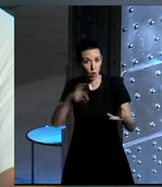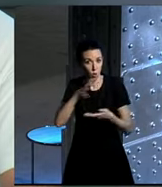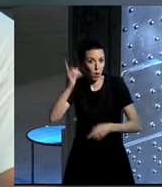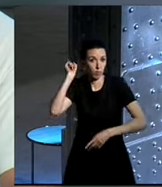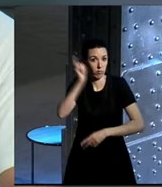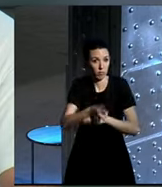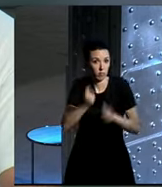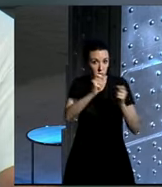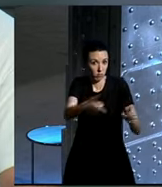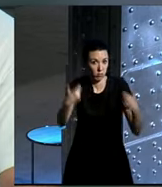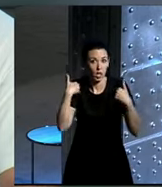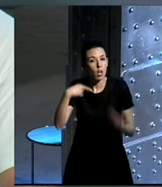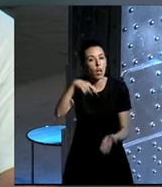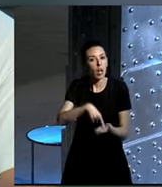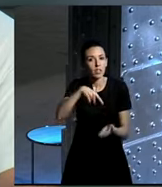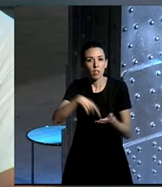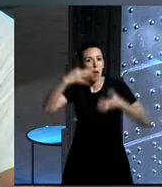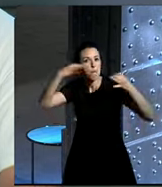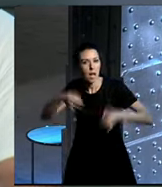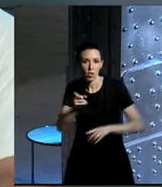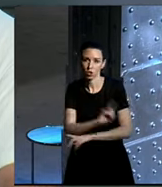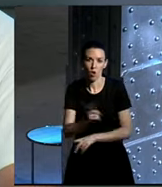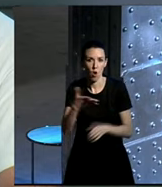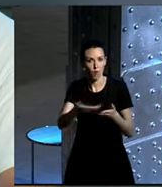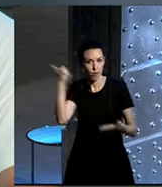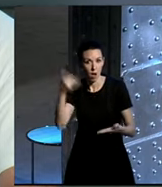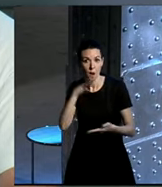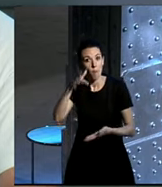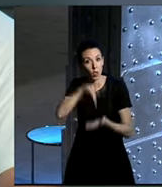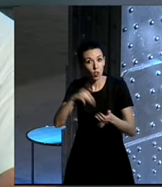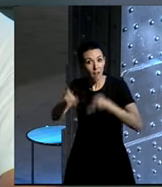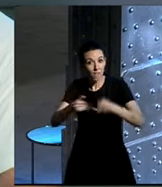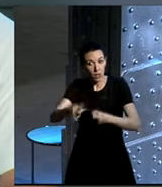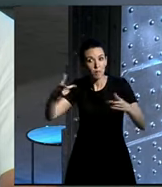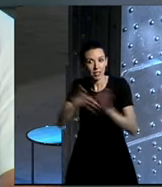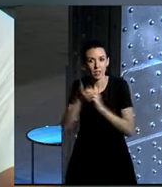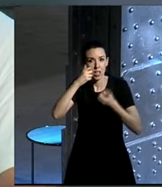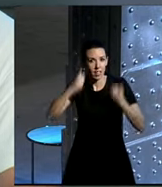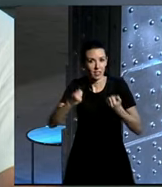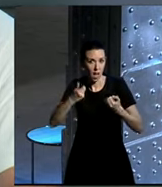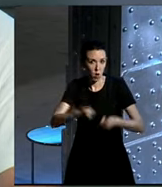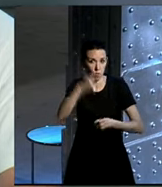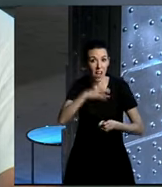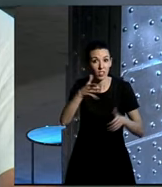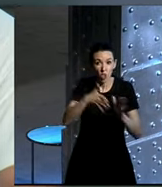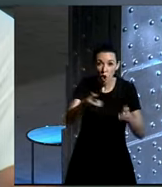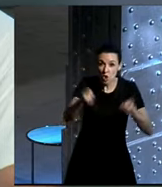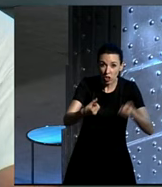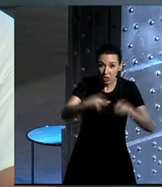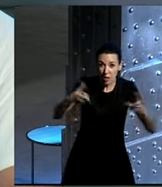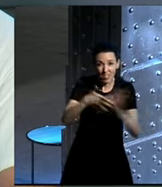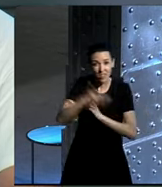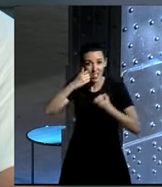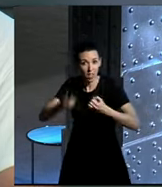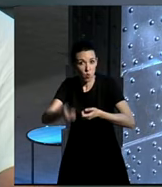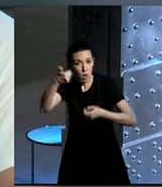mandato al legislador, es exigir que no sea peligroso. Porque más bicis es más salud para todos. También más coches no es más salud para todos. Es